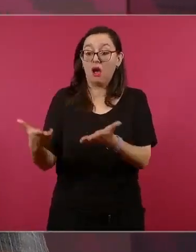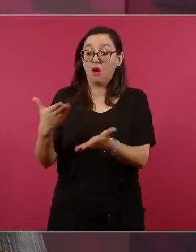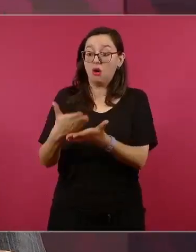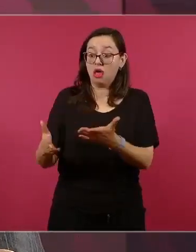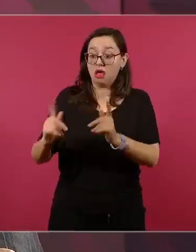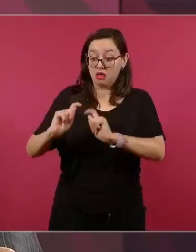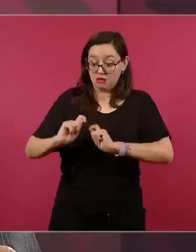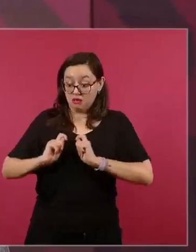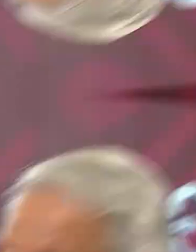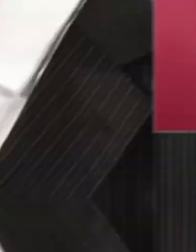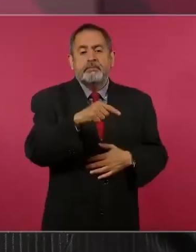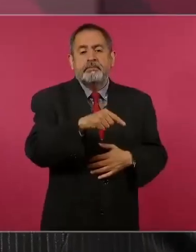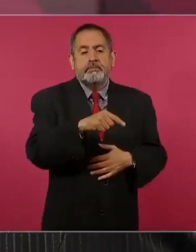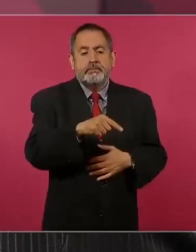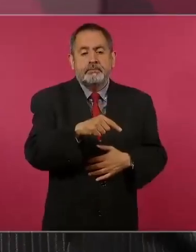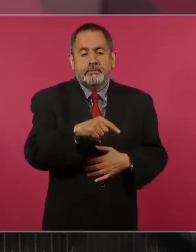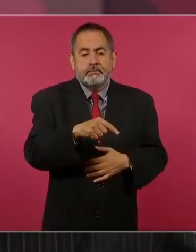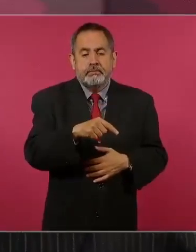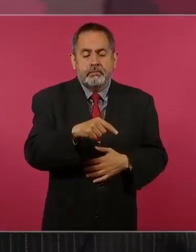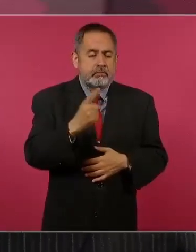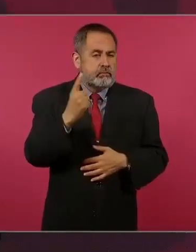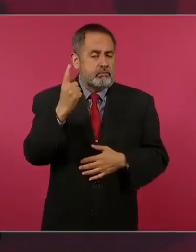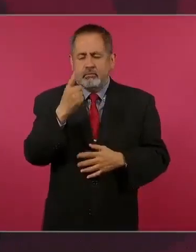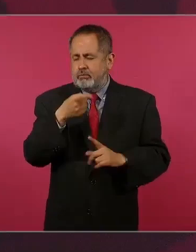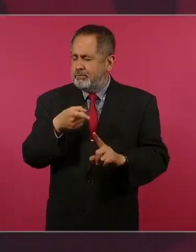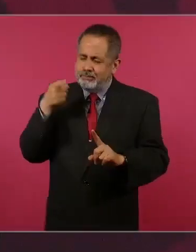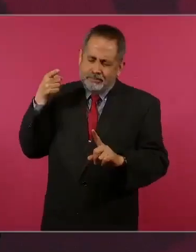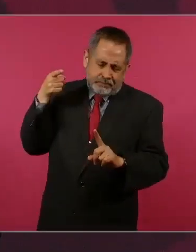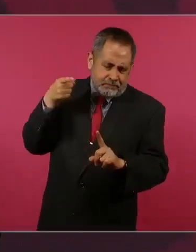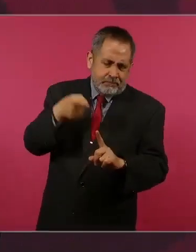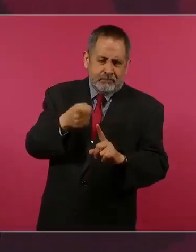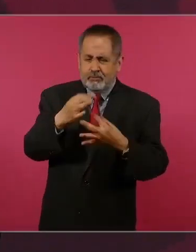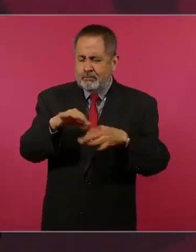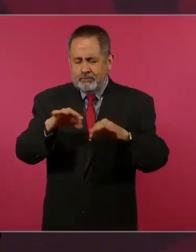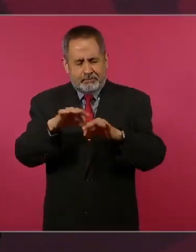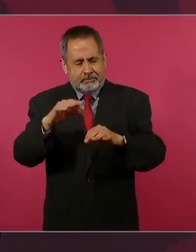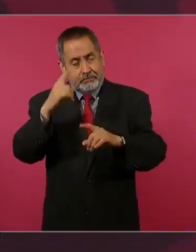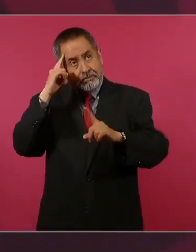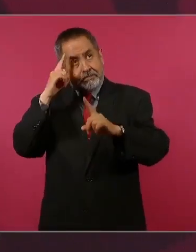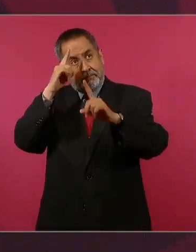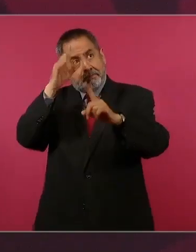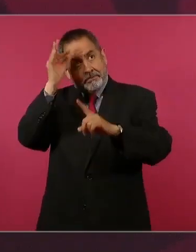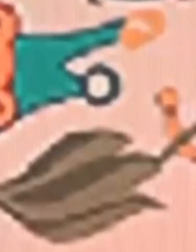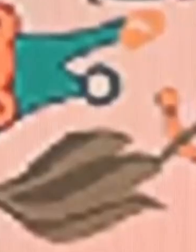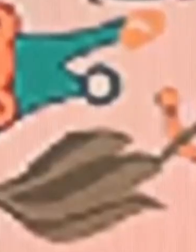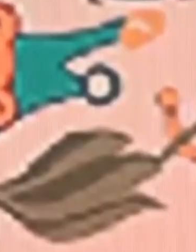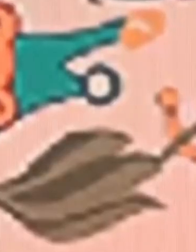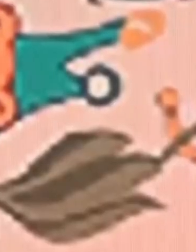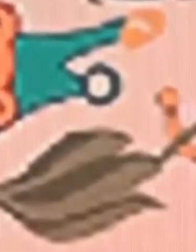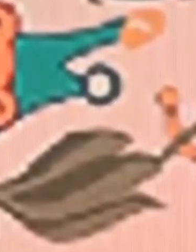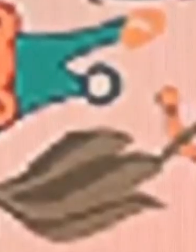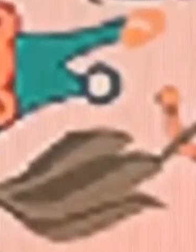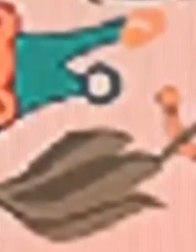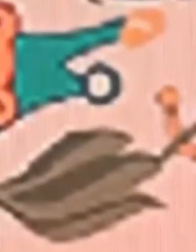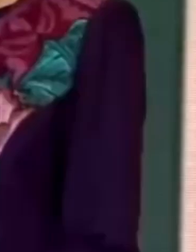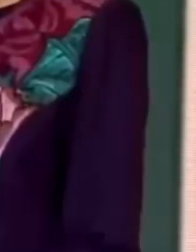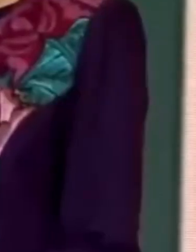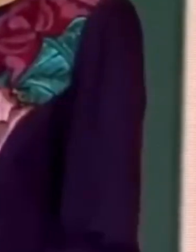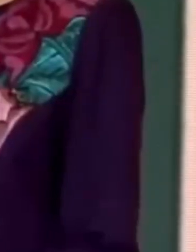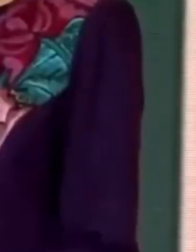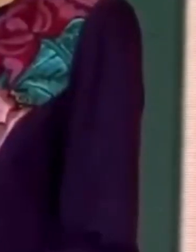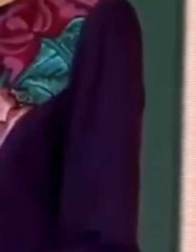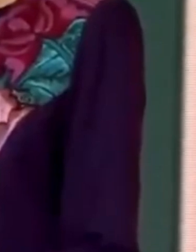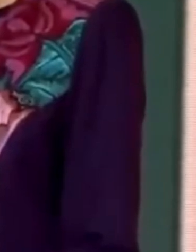imagínense. El jefe del Ejecutivo Federal detalló que tendrá una reunión con la ex jefa de gobierno de la Ciudad de México,